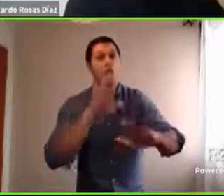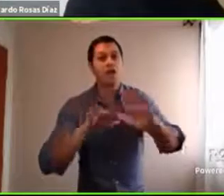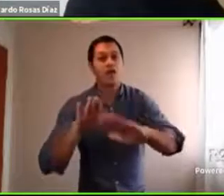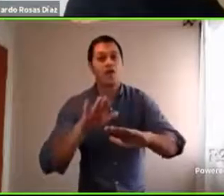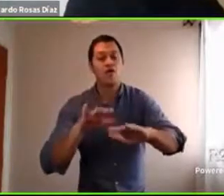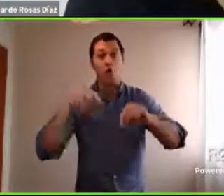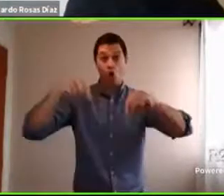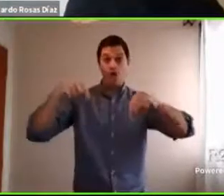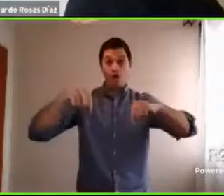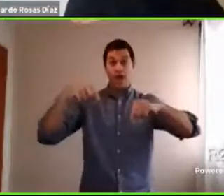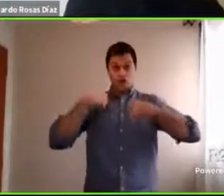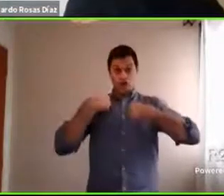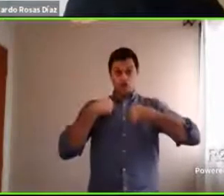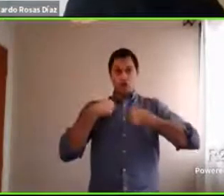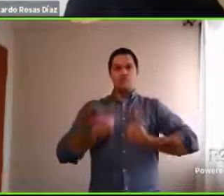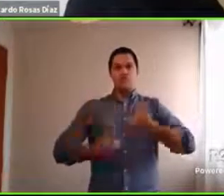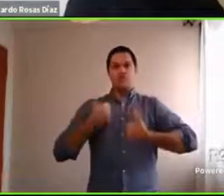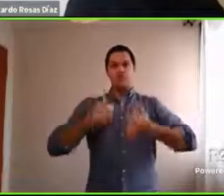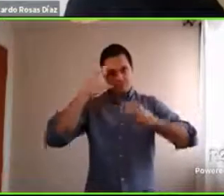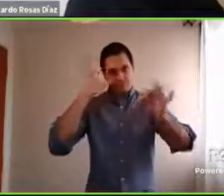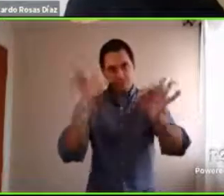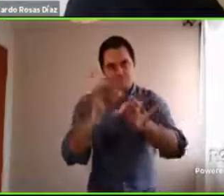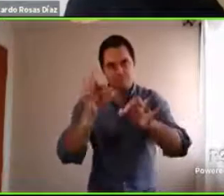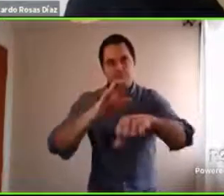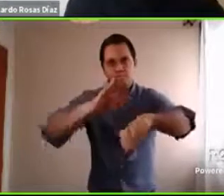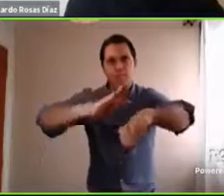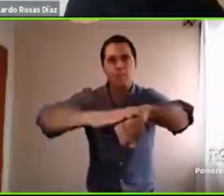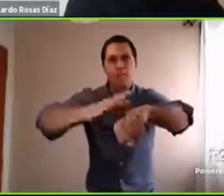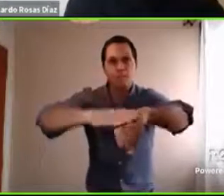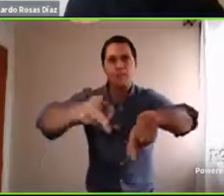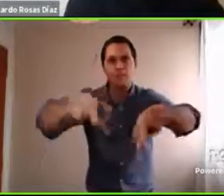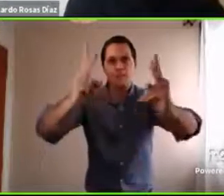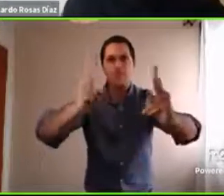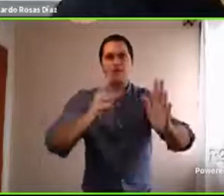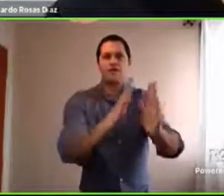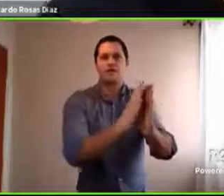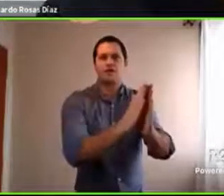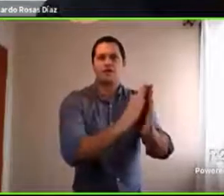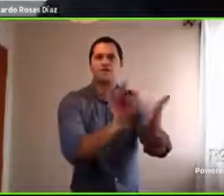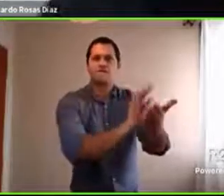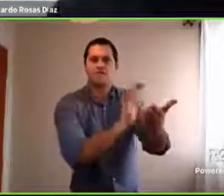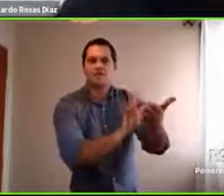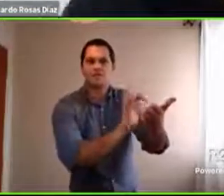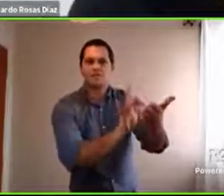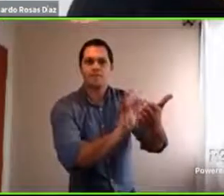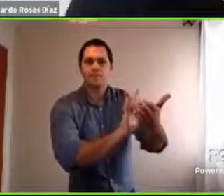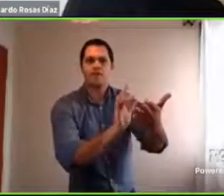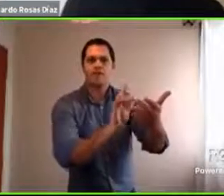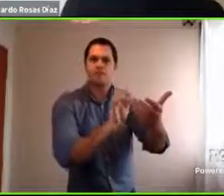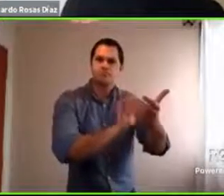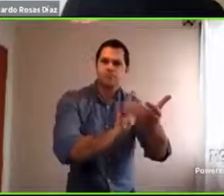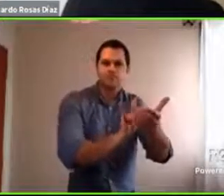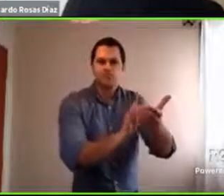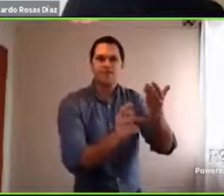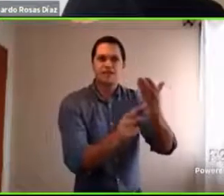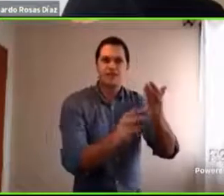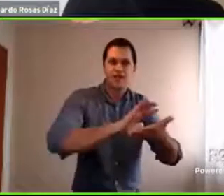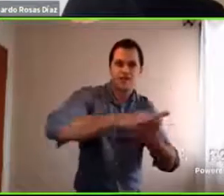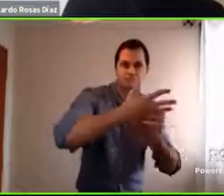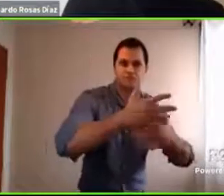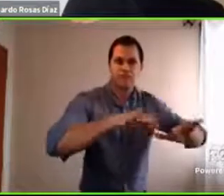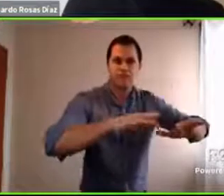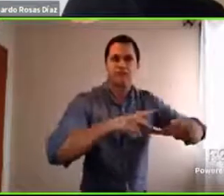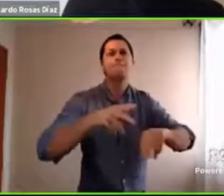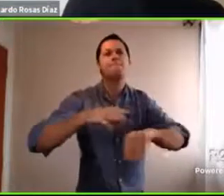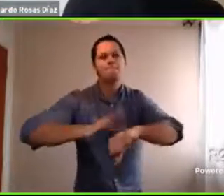flexibilícense. Déjenlos. Porque es la manera en la que ellos socializan. Es la manera en la que se encuentran con sus compañeros. Es la